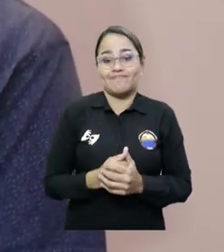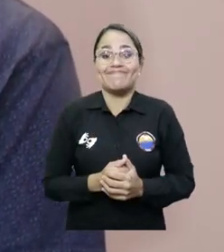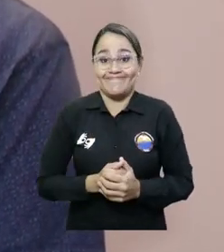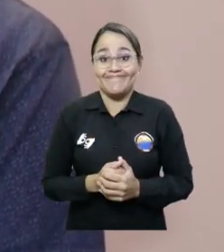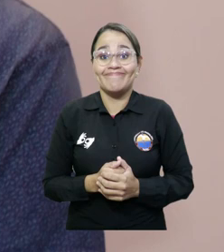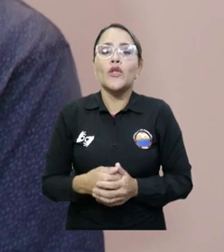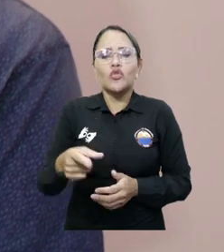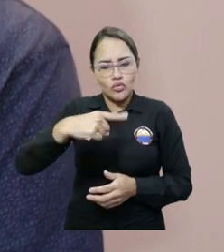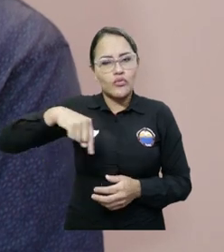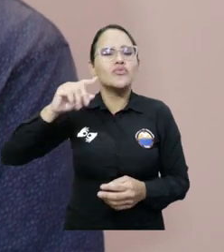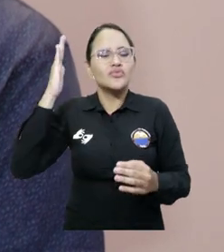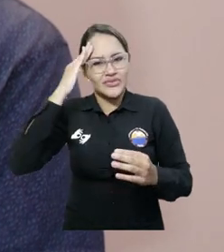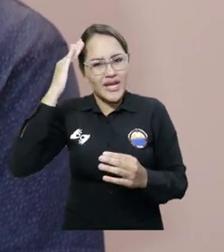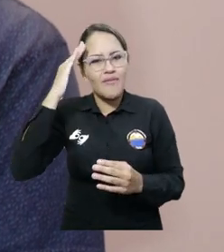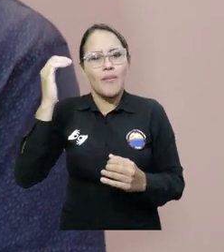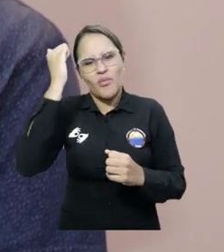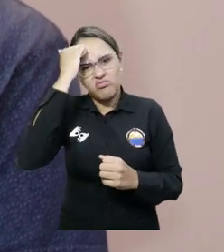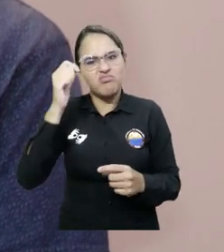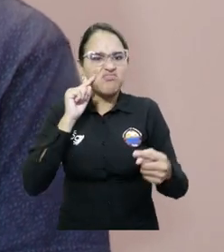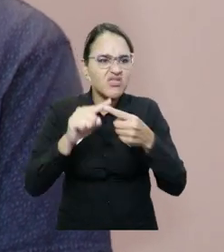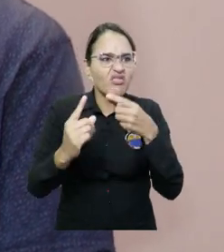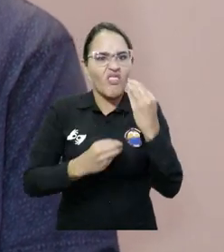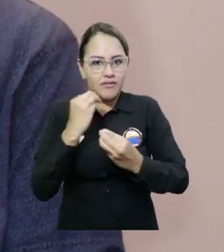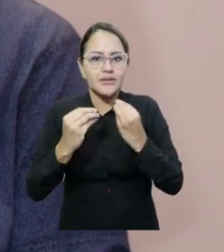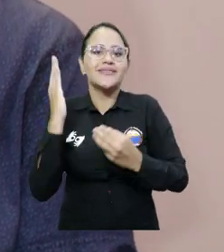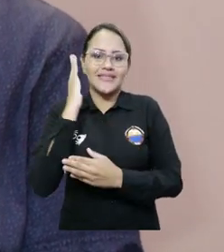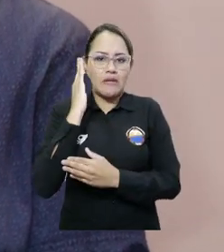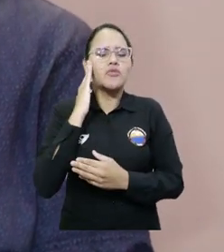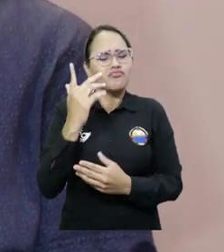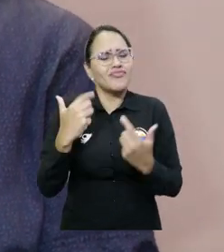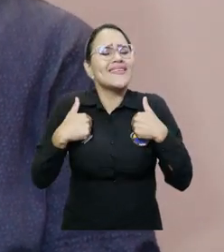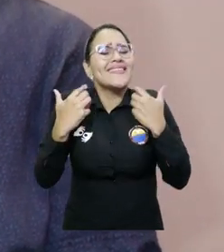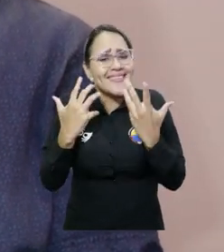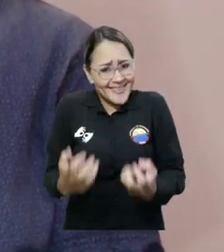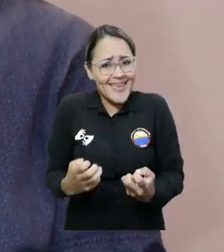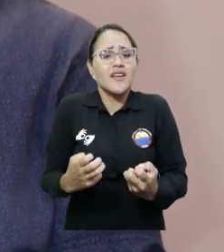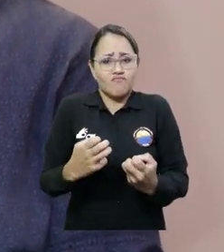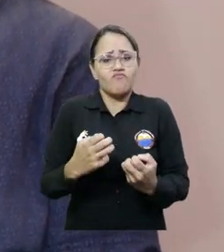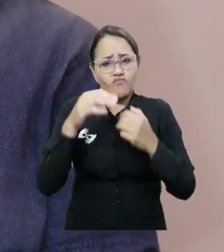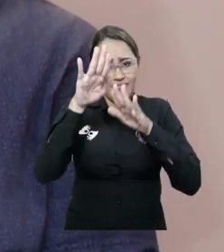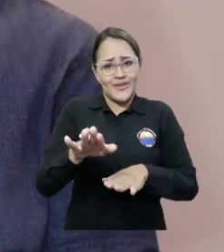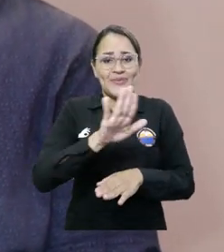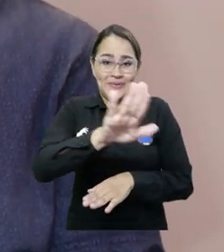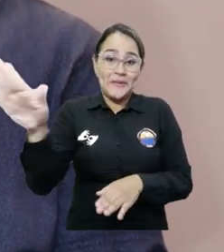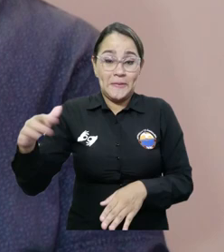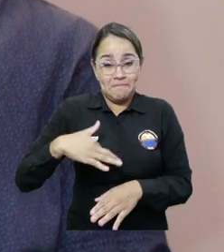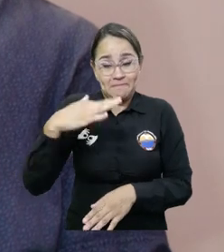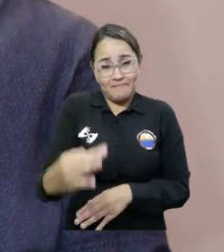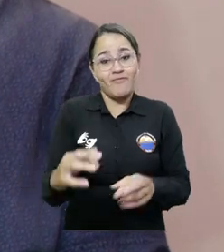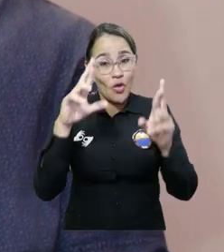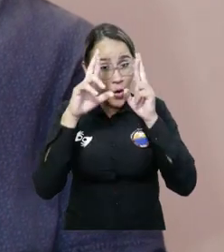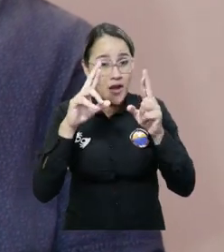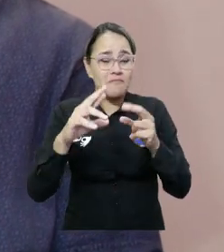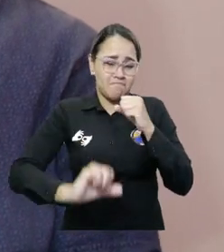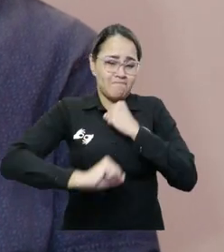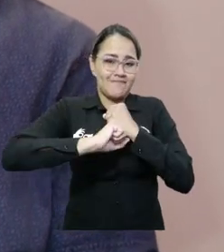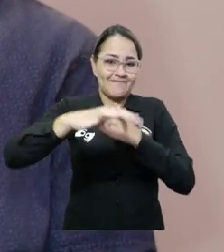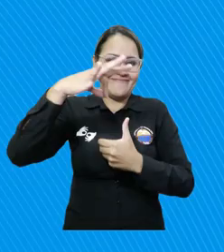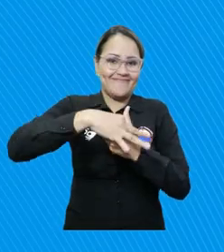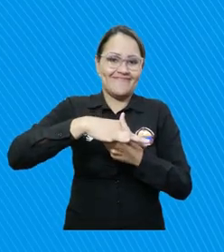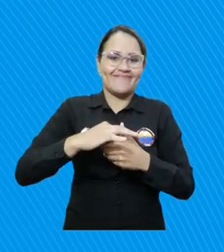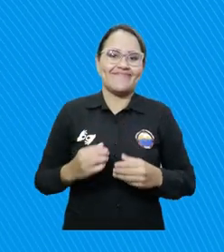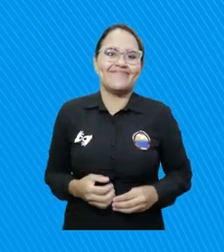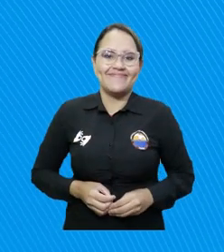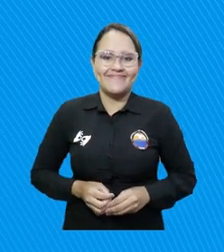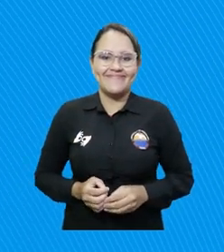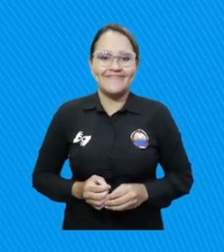conocemos el papel de los docentes y tenemos ganas de representarlos con honestidad. Esperamos nos acompañen con su voto.